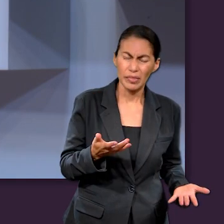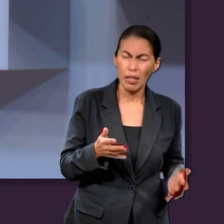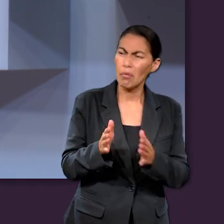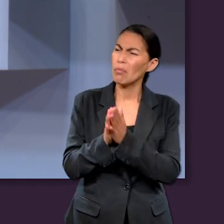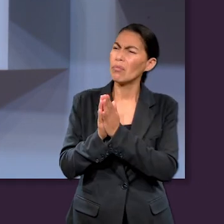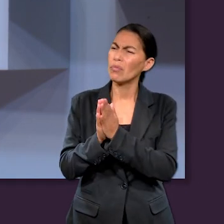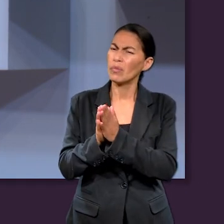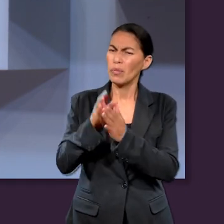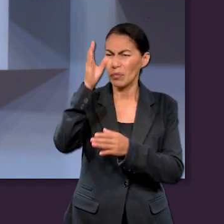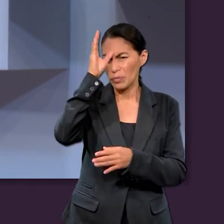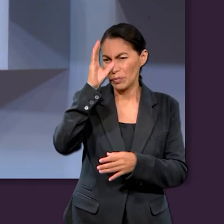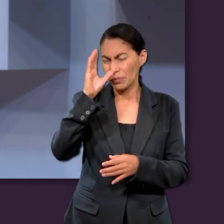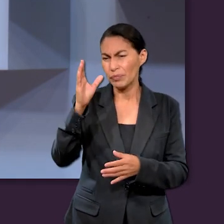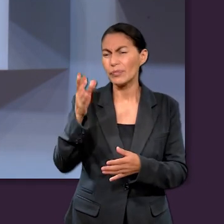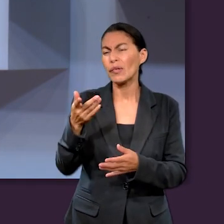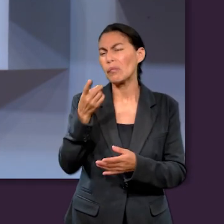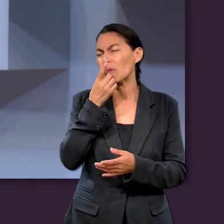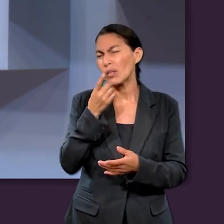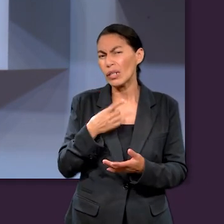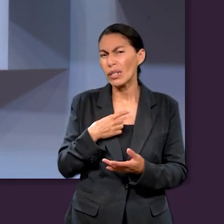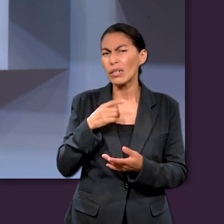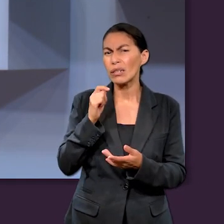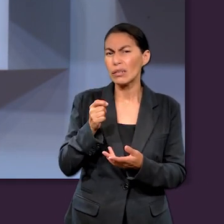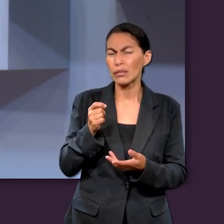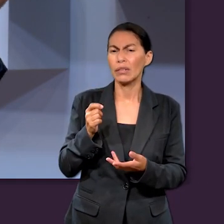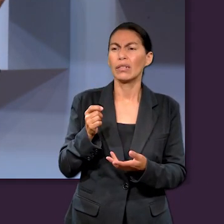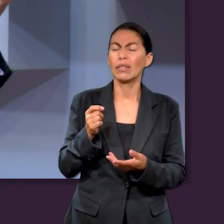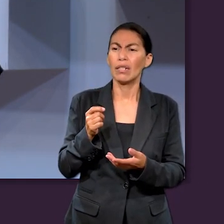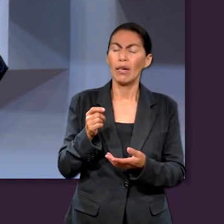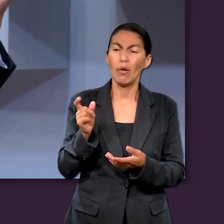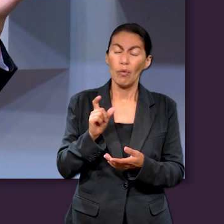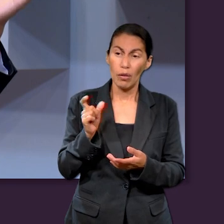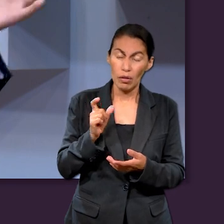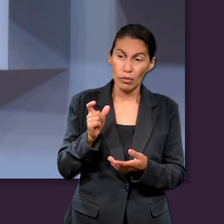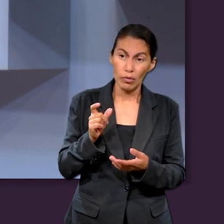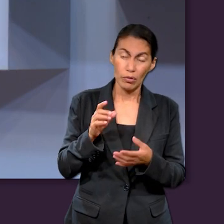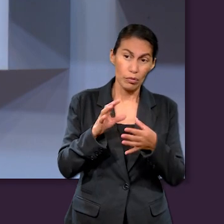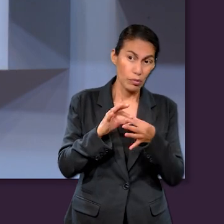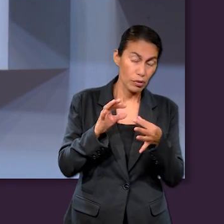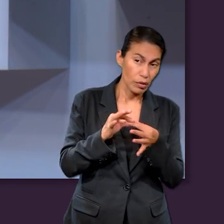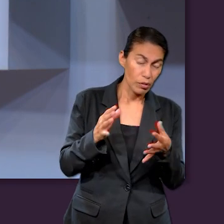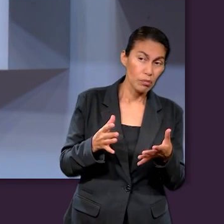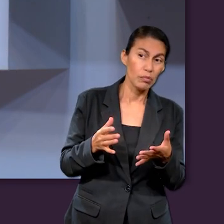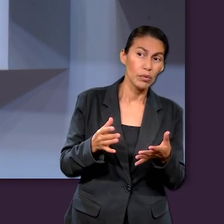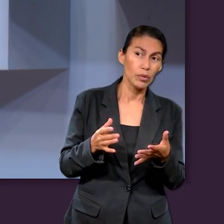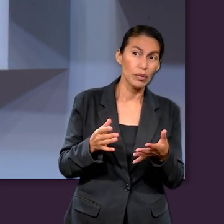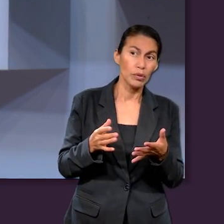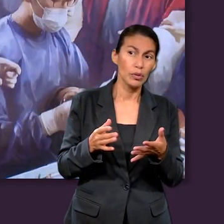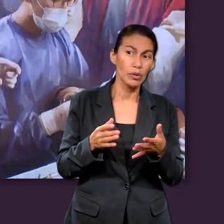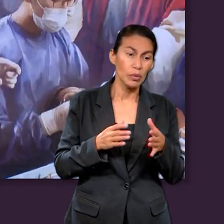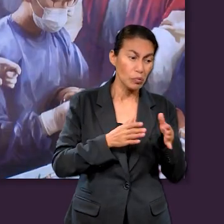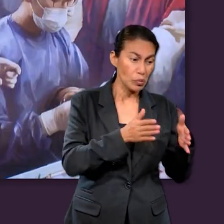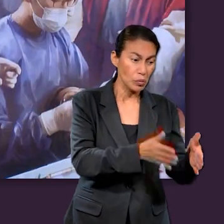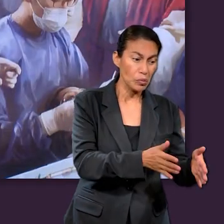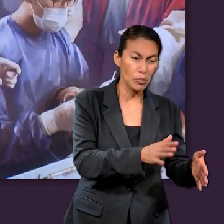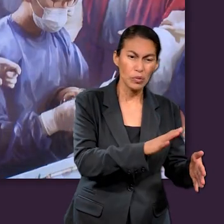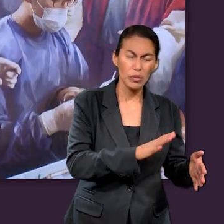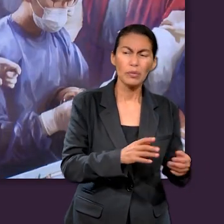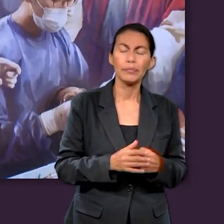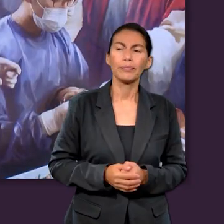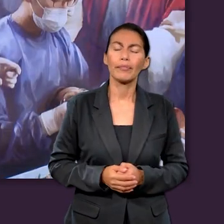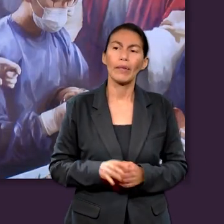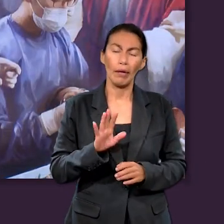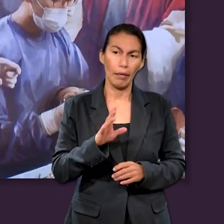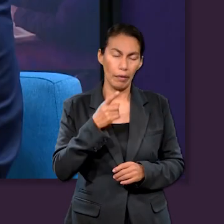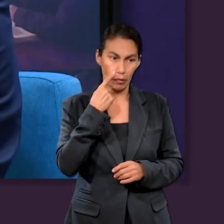en la lección pudieron ver ustedes? Chipriano, ¿nos podrías contestar a qué se refieren los Salmos cuando hablan de estos abismos? Si